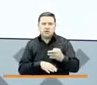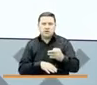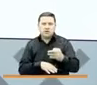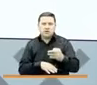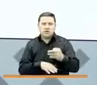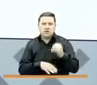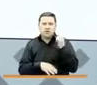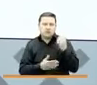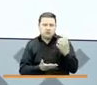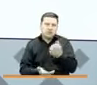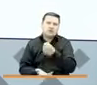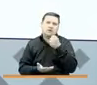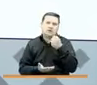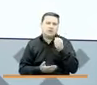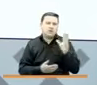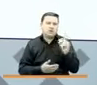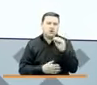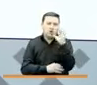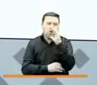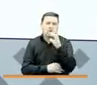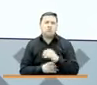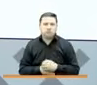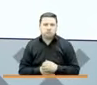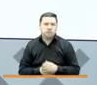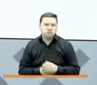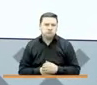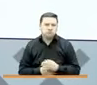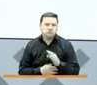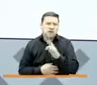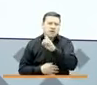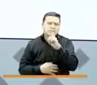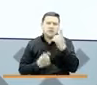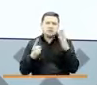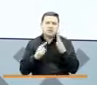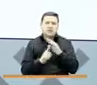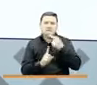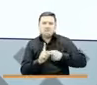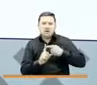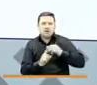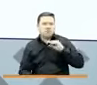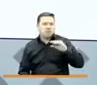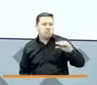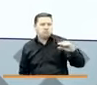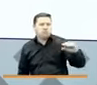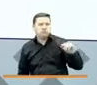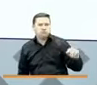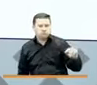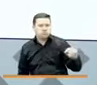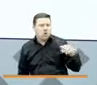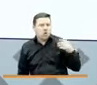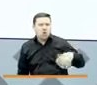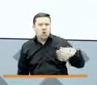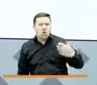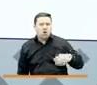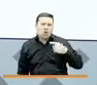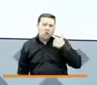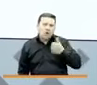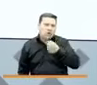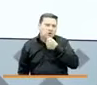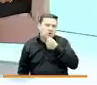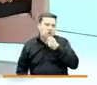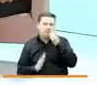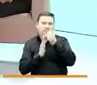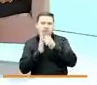beneficiarios en todo Colombia, con 160 mil pesos mensuales, y además con una grande noticia, este